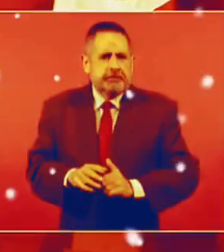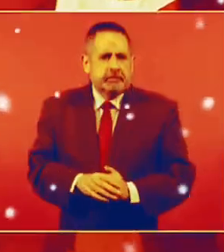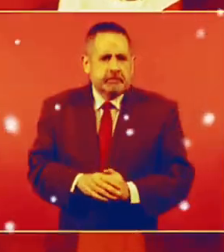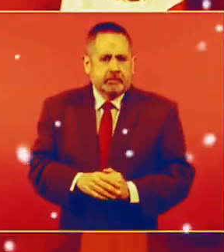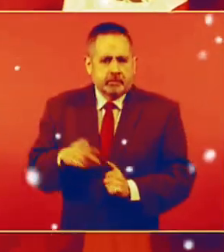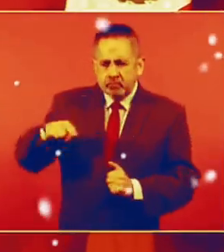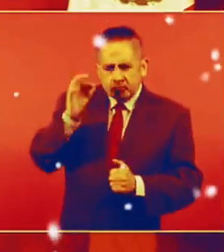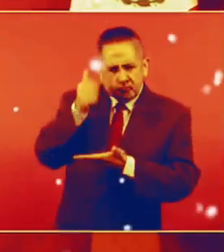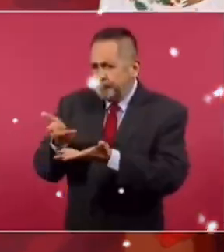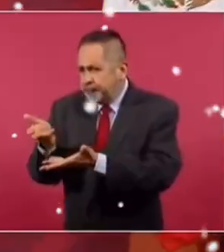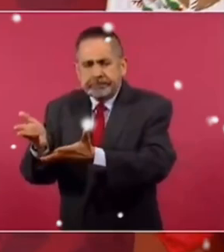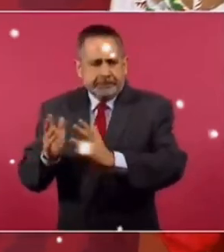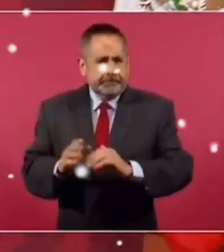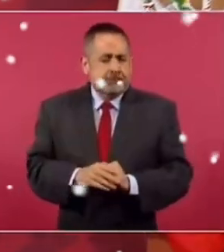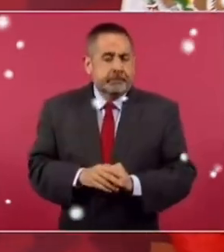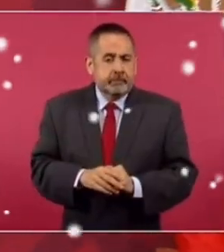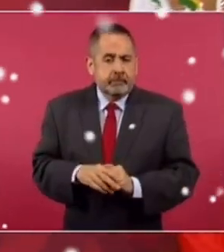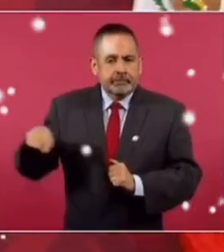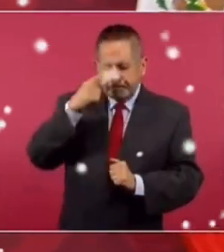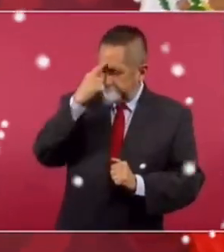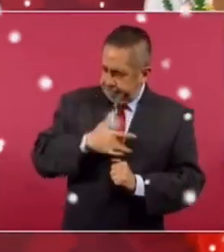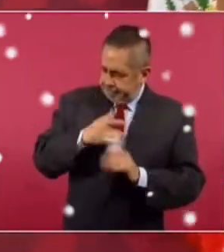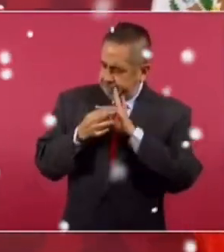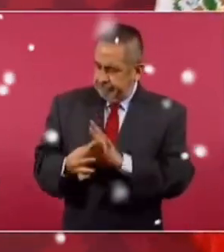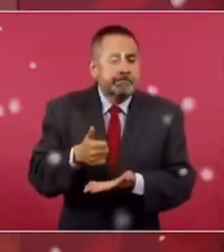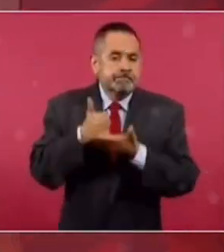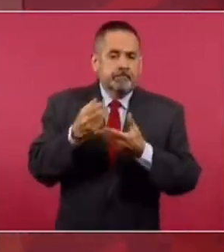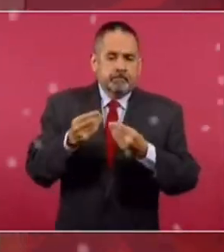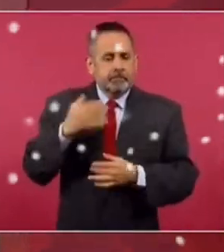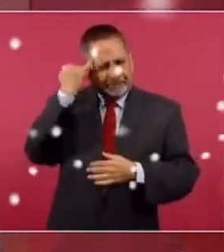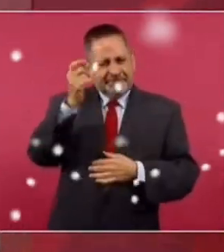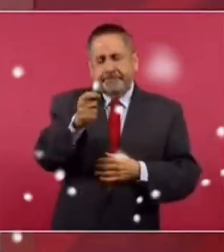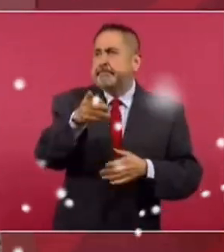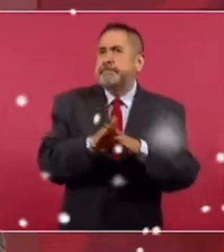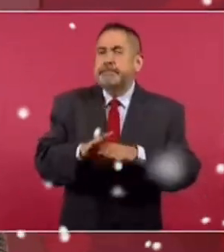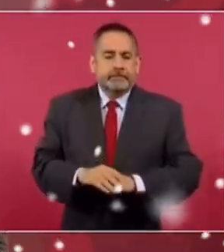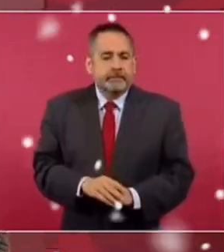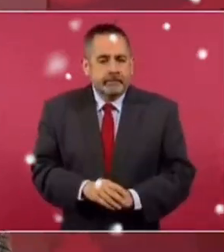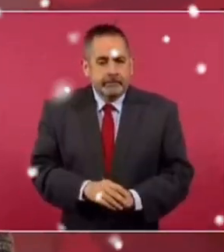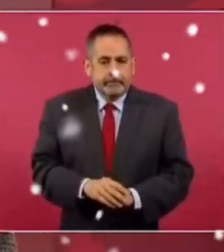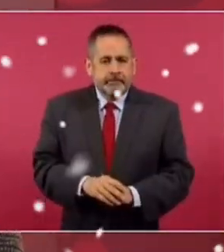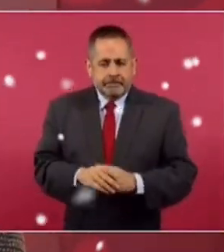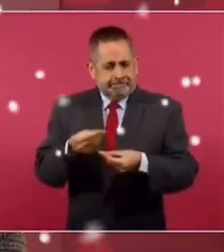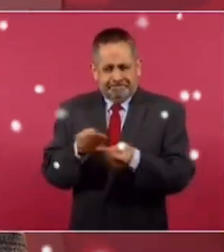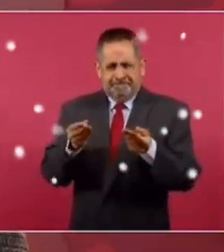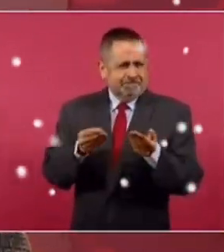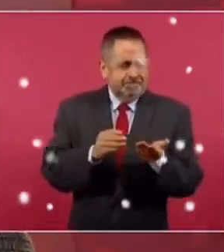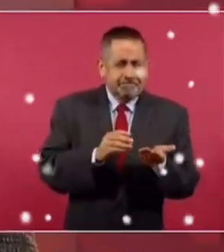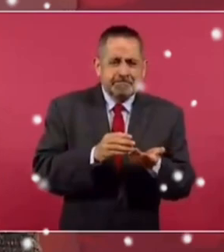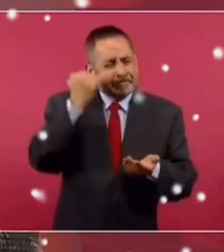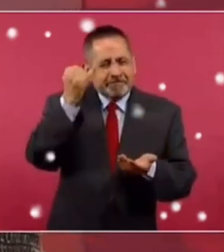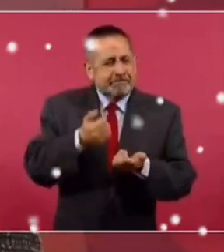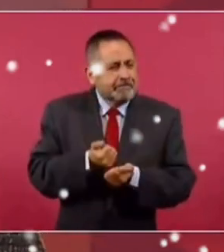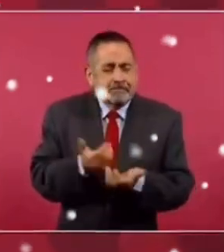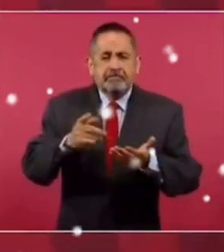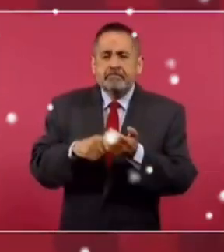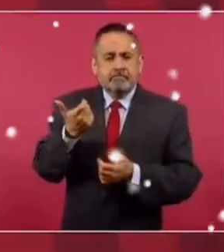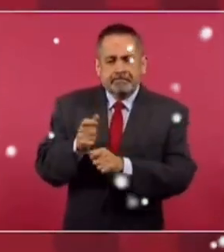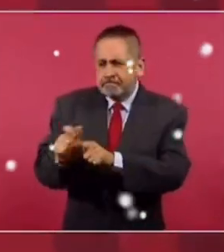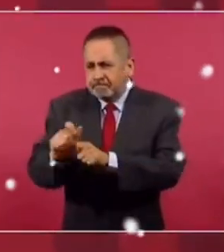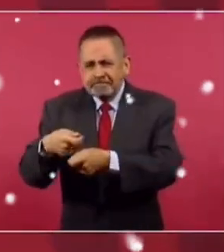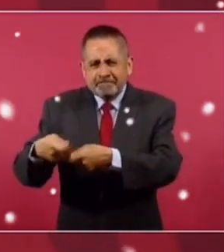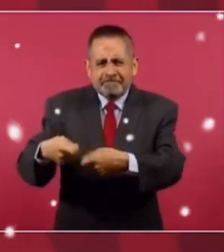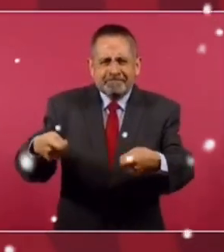siervos de la nación, tienen mística, tienen convicciones. Imagínense lo que es dispersar recursos